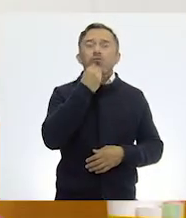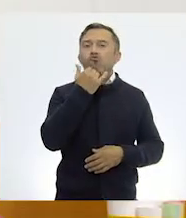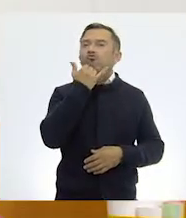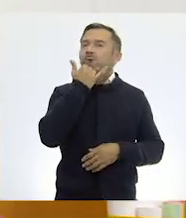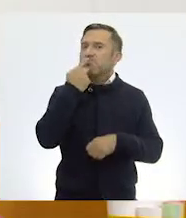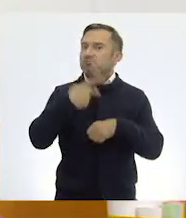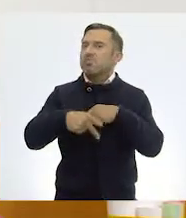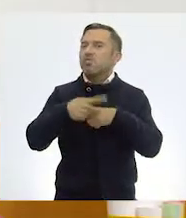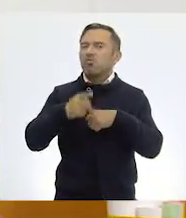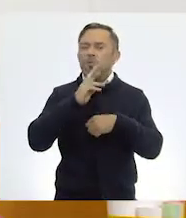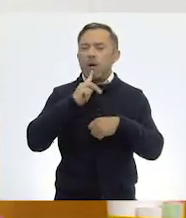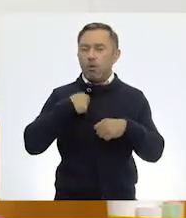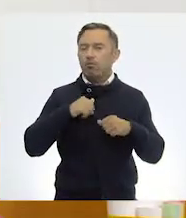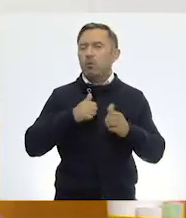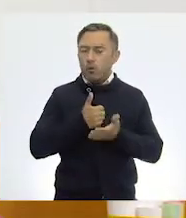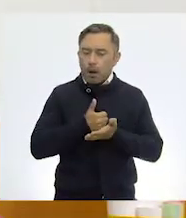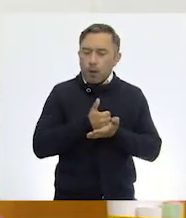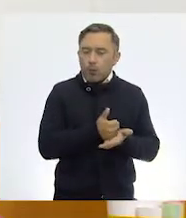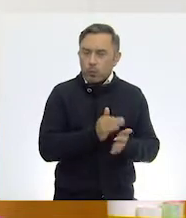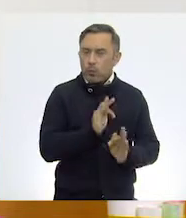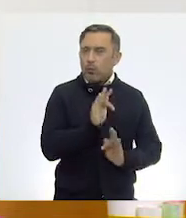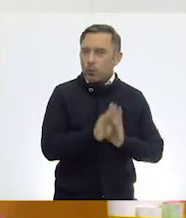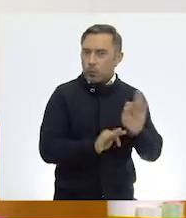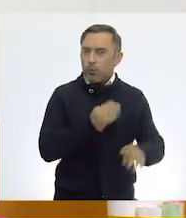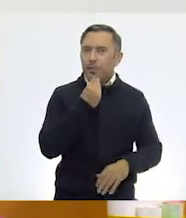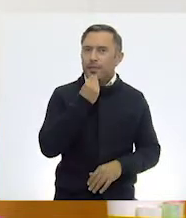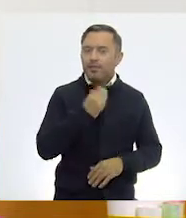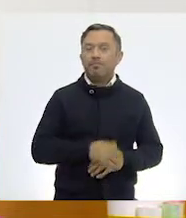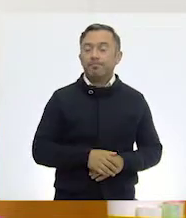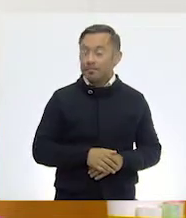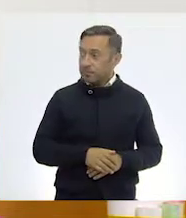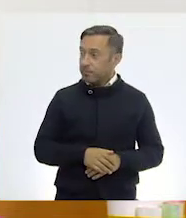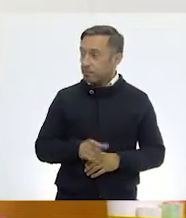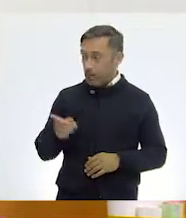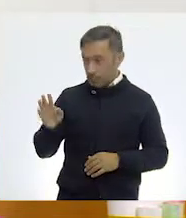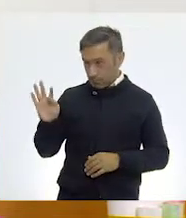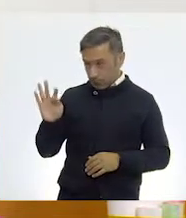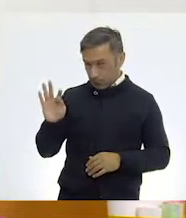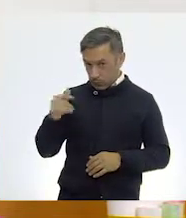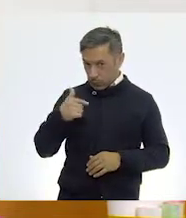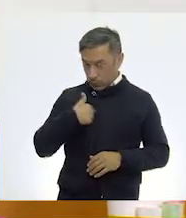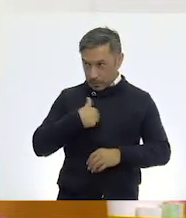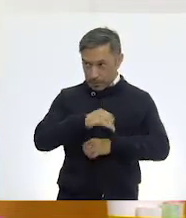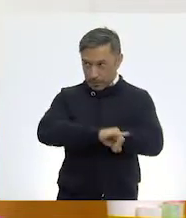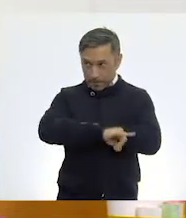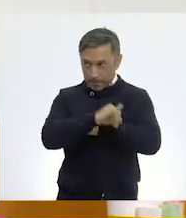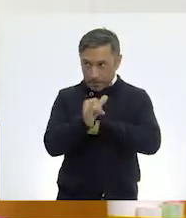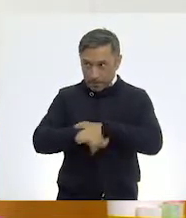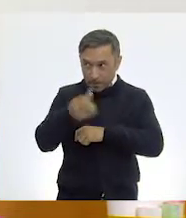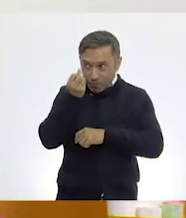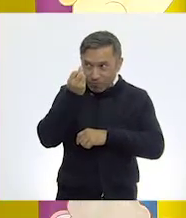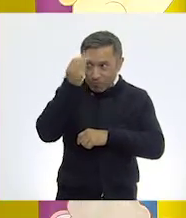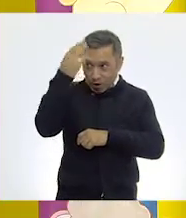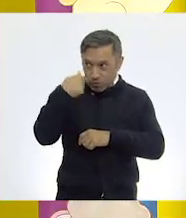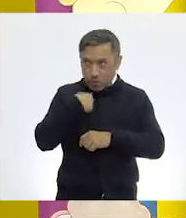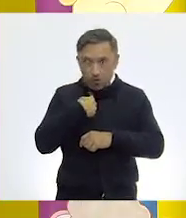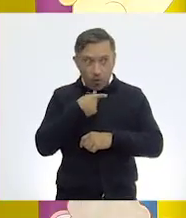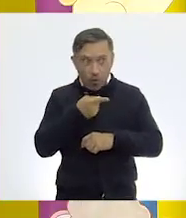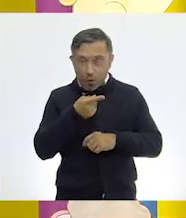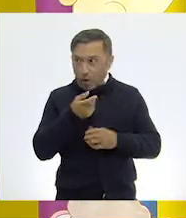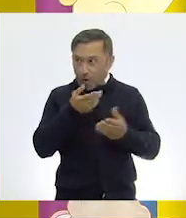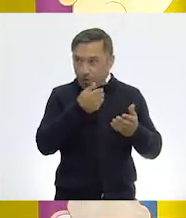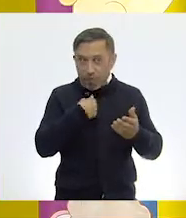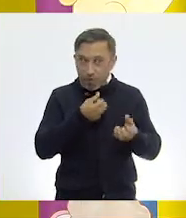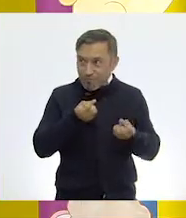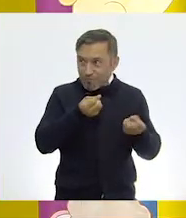Tú lo alimentas. Muy bien. ¿Y será que yo puedo ir a buscar a la ballena y alimentarla yo? No, creo